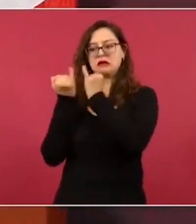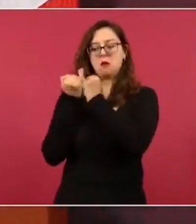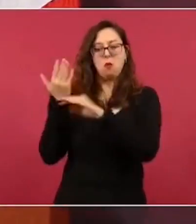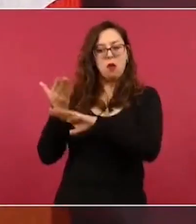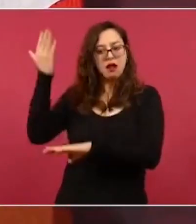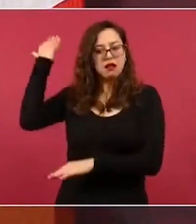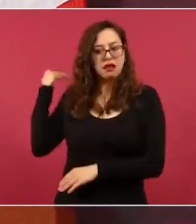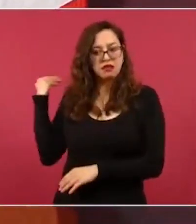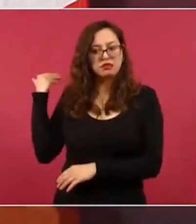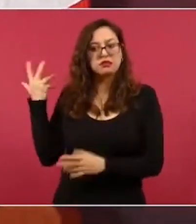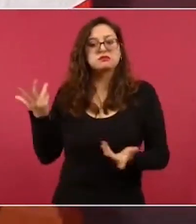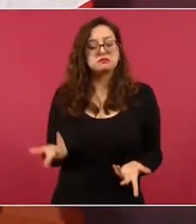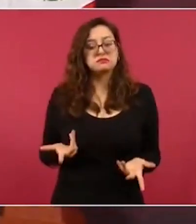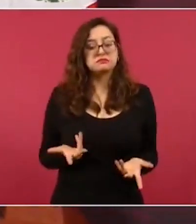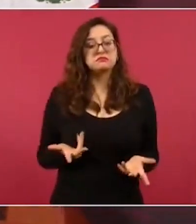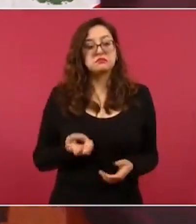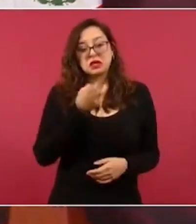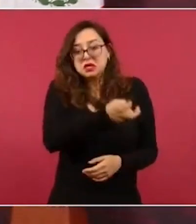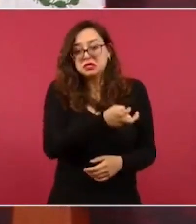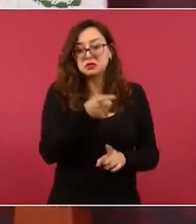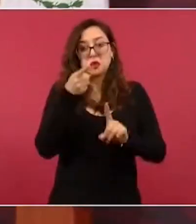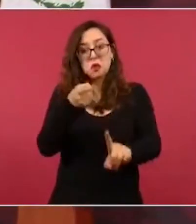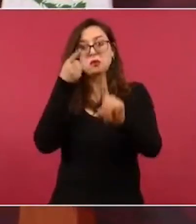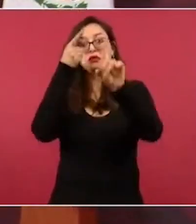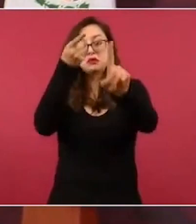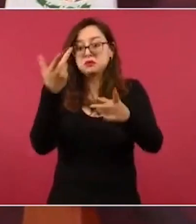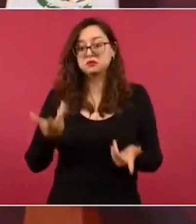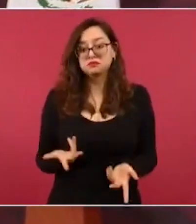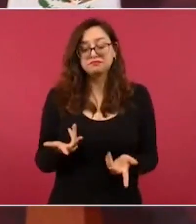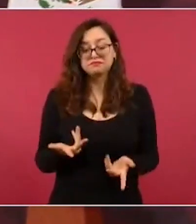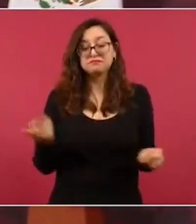encabece y defina las candidaturas a la presidencia y a la jefatura de gobierno de la Ciudad de México.